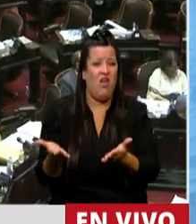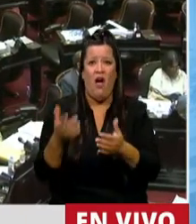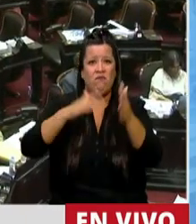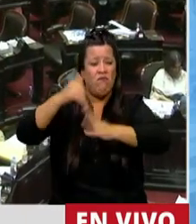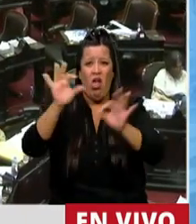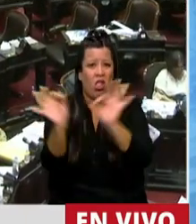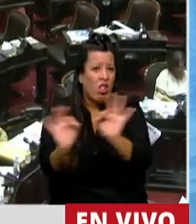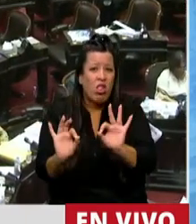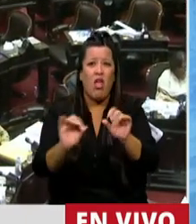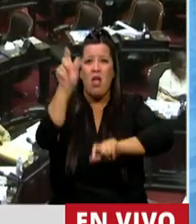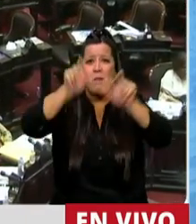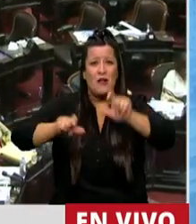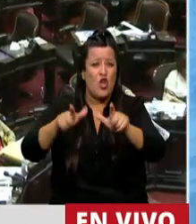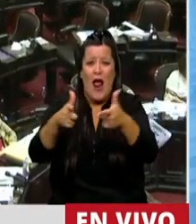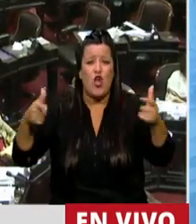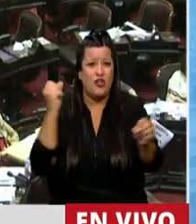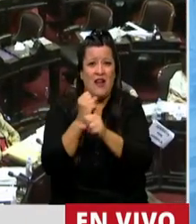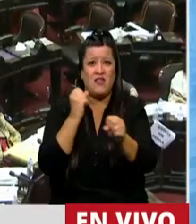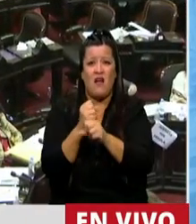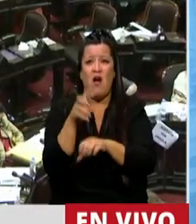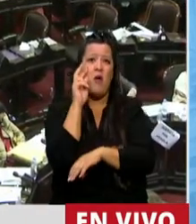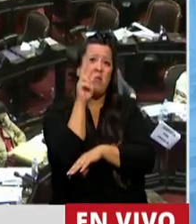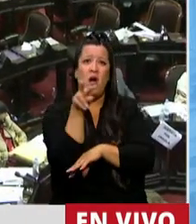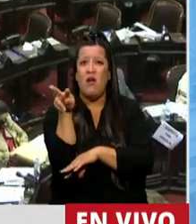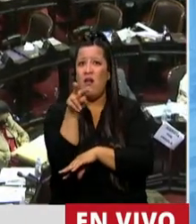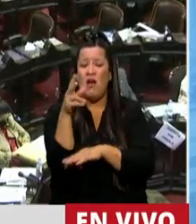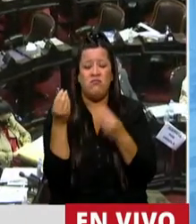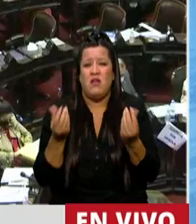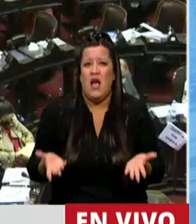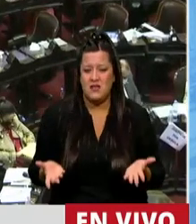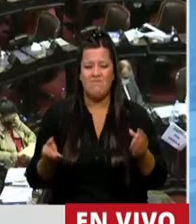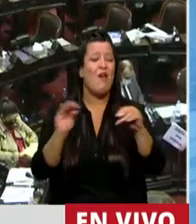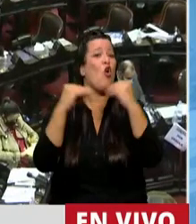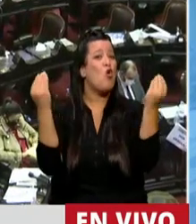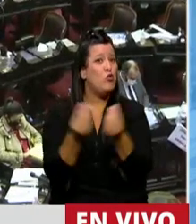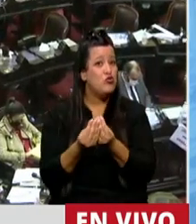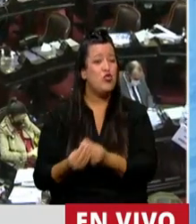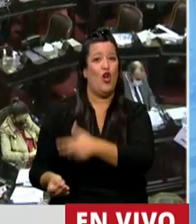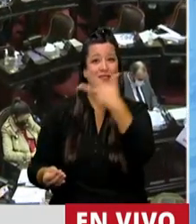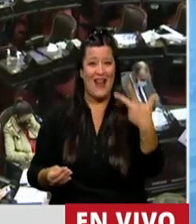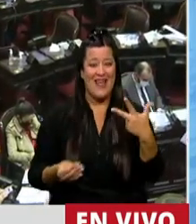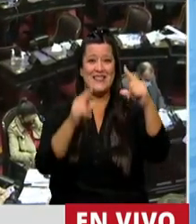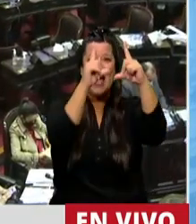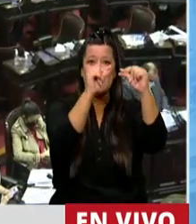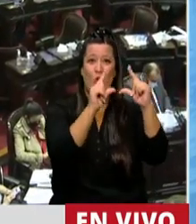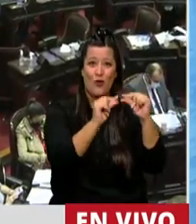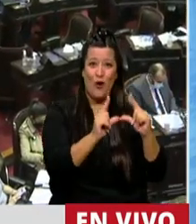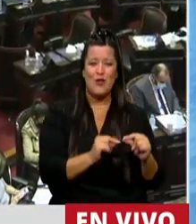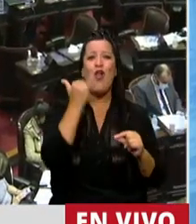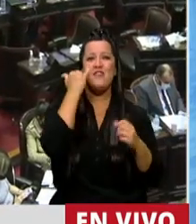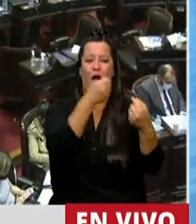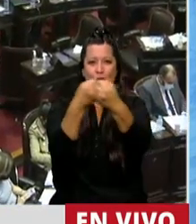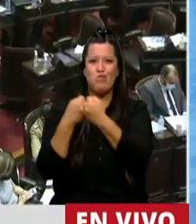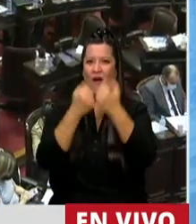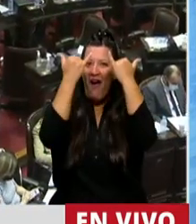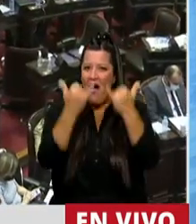concretaba y la gente se quedaba mirando la fiambrera. En conclusión, con estos tres artículos que se han acordado